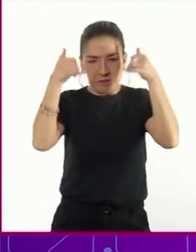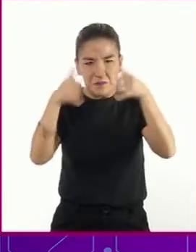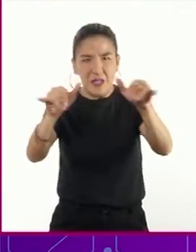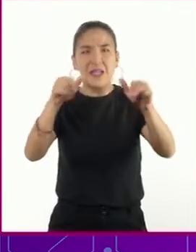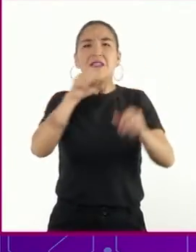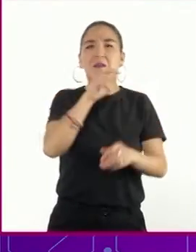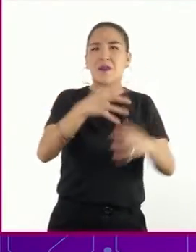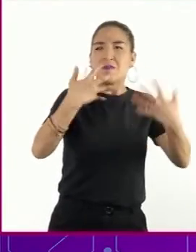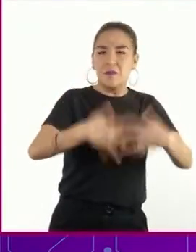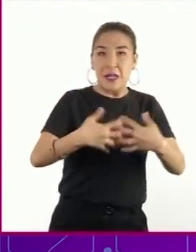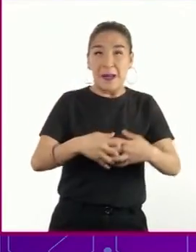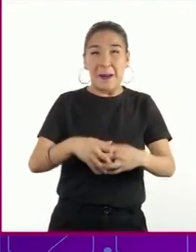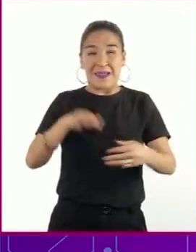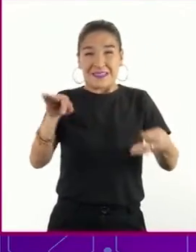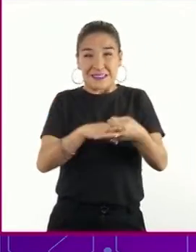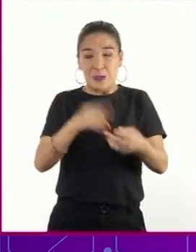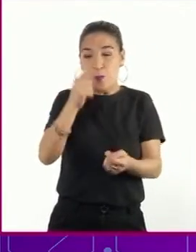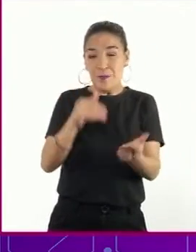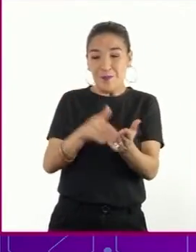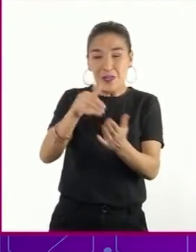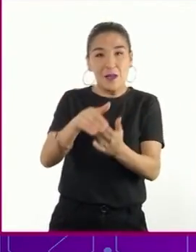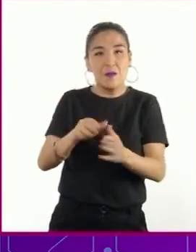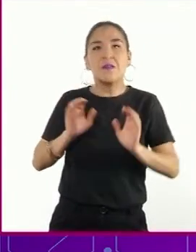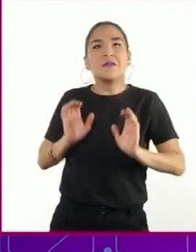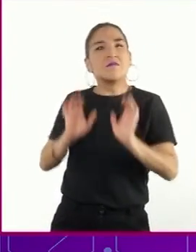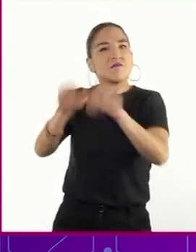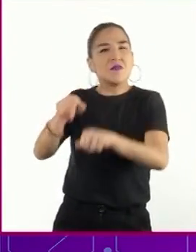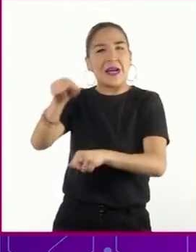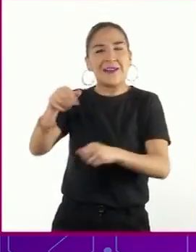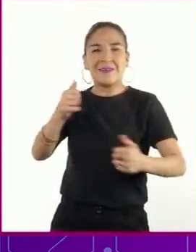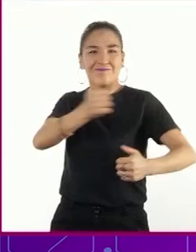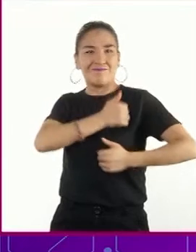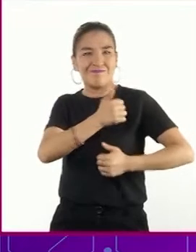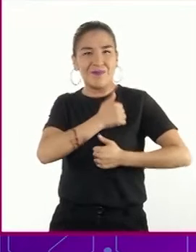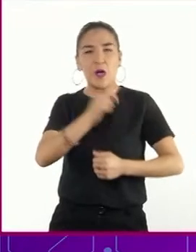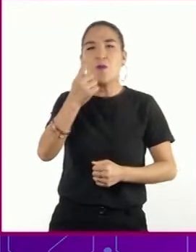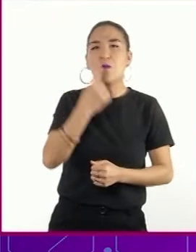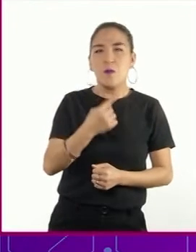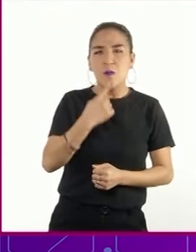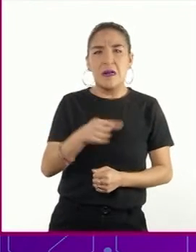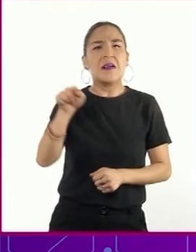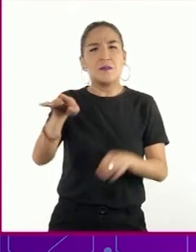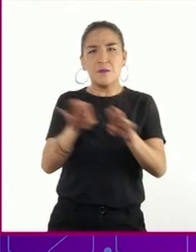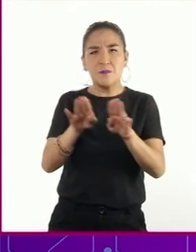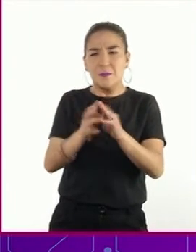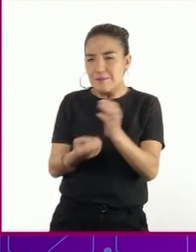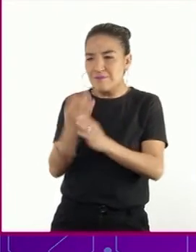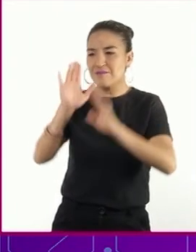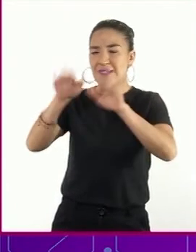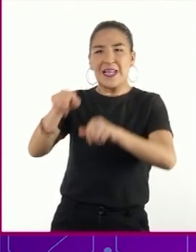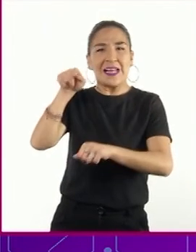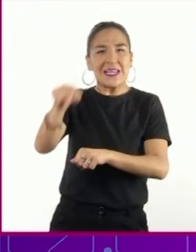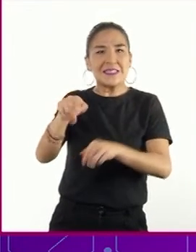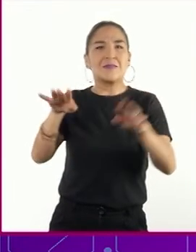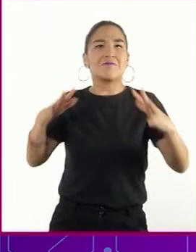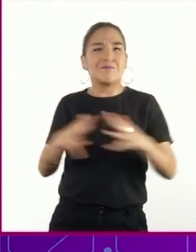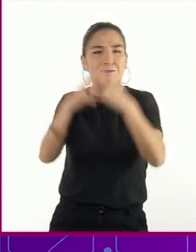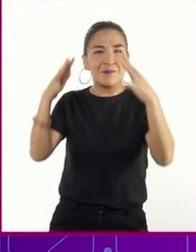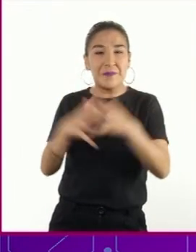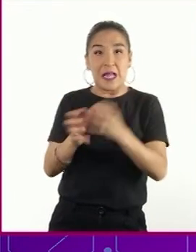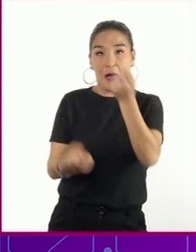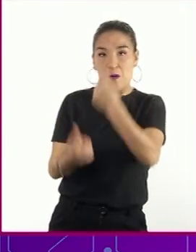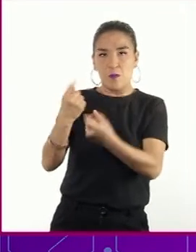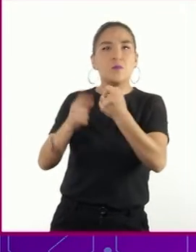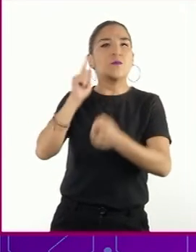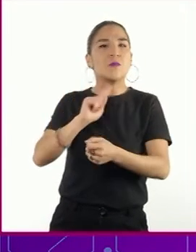Pero casi un millón se integraron a las filas del Ejército Rojo. Las mujeres entraron en combate contra las fuerzas del eje. Algunas de